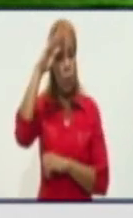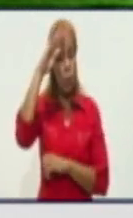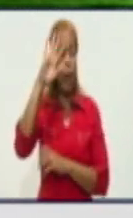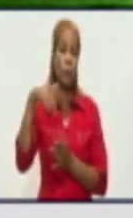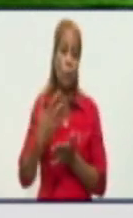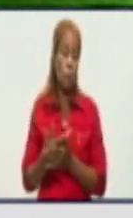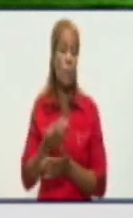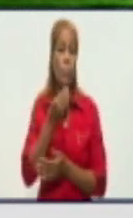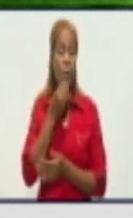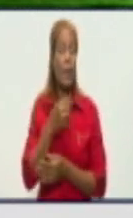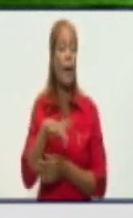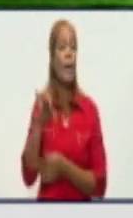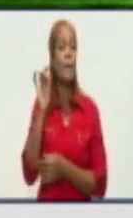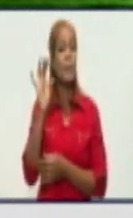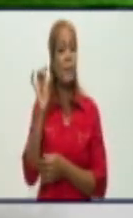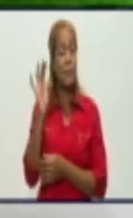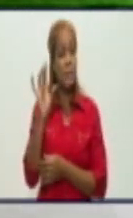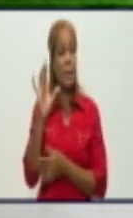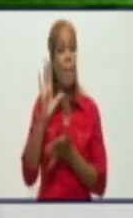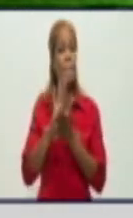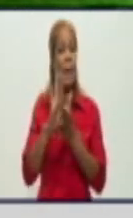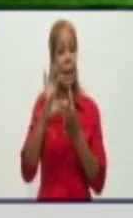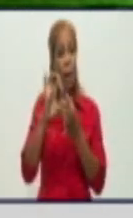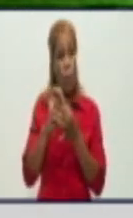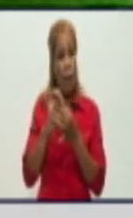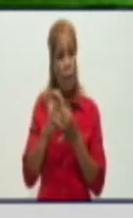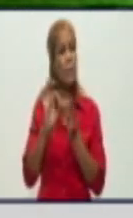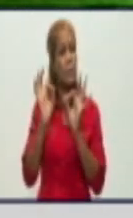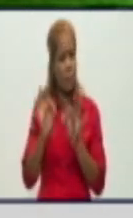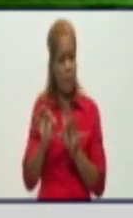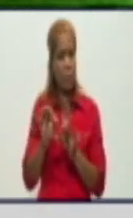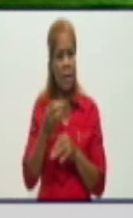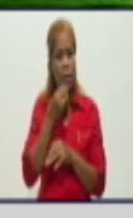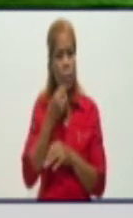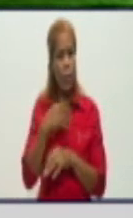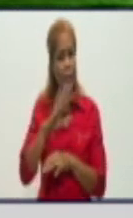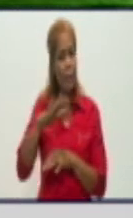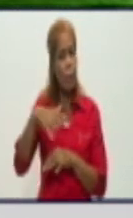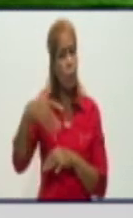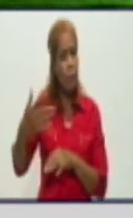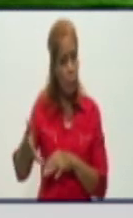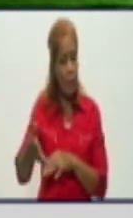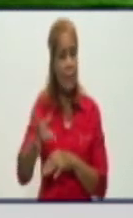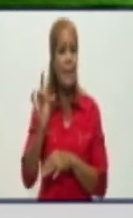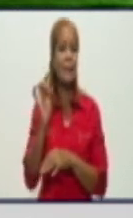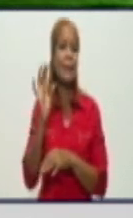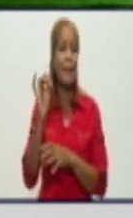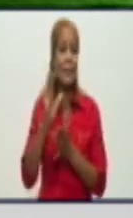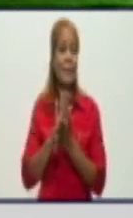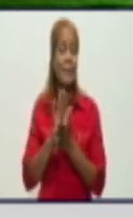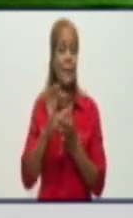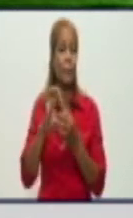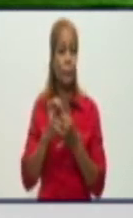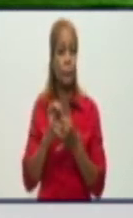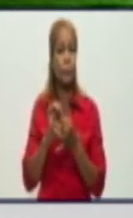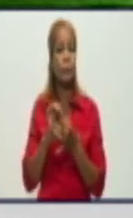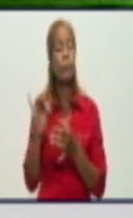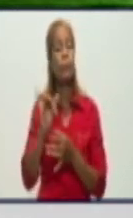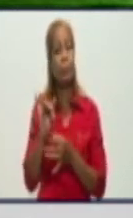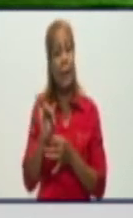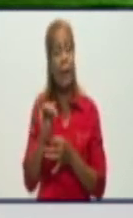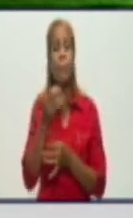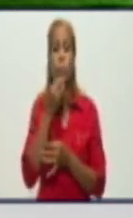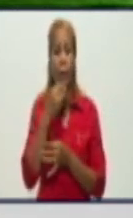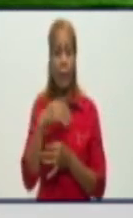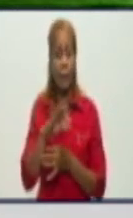megawatts. En este momento tenemos 20. Siempre que pasa de 15 tenemos que acudir a otros bloques. Siempre tratamos de coger los que ya no se han,